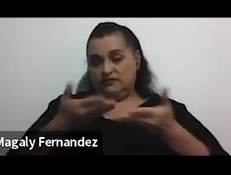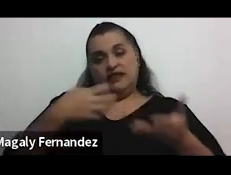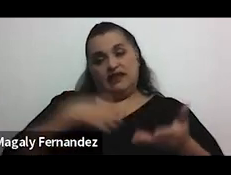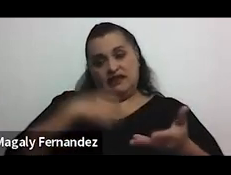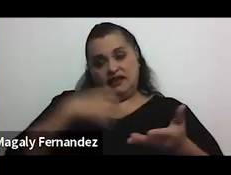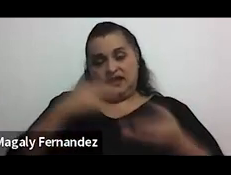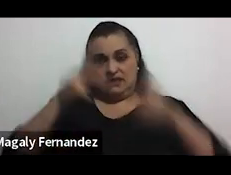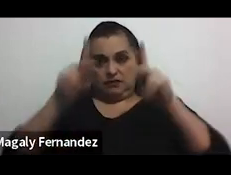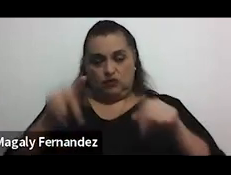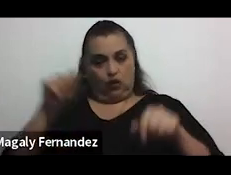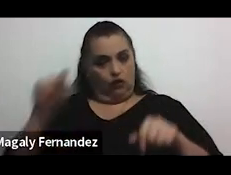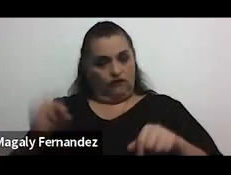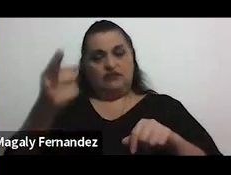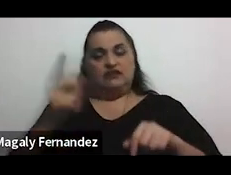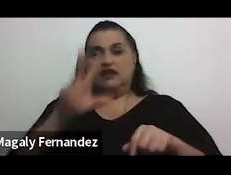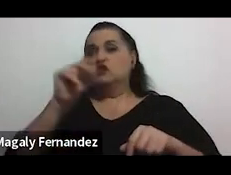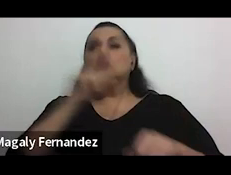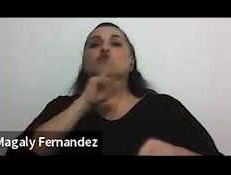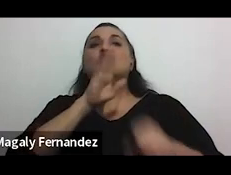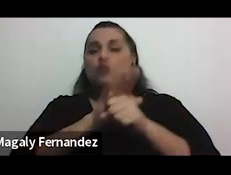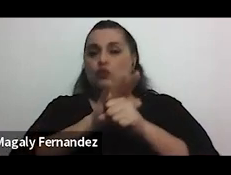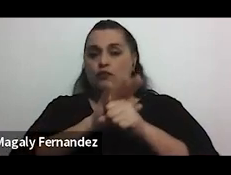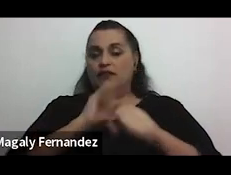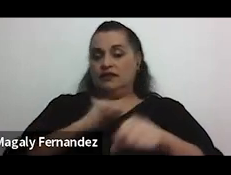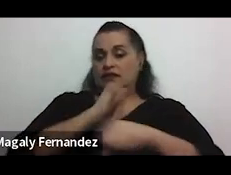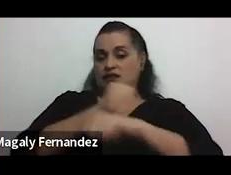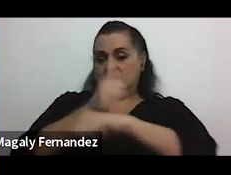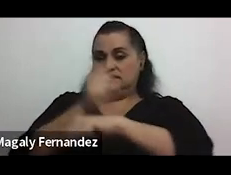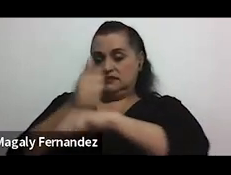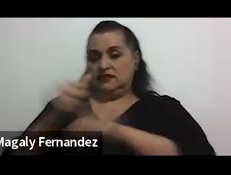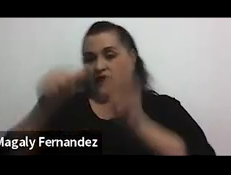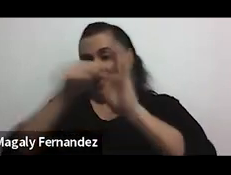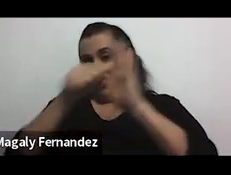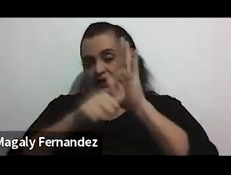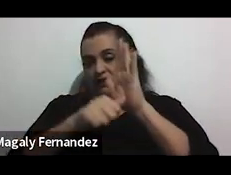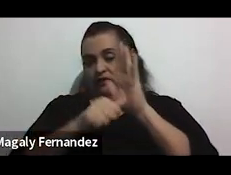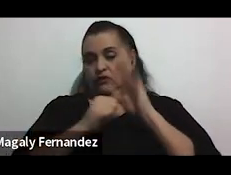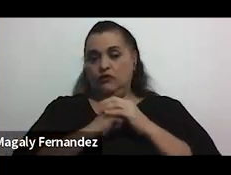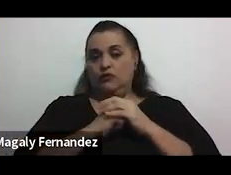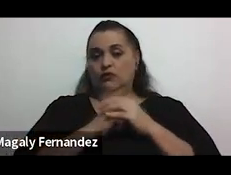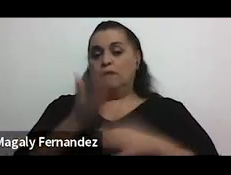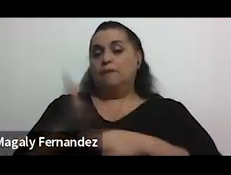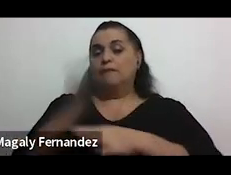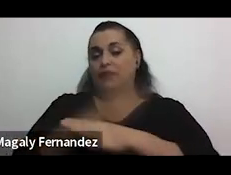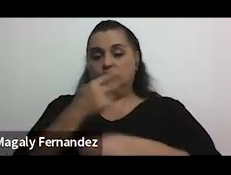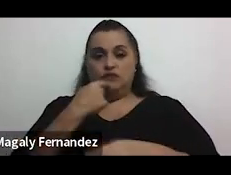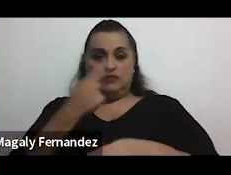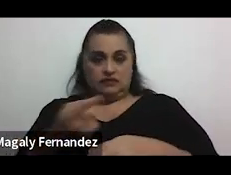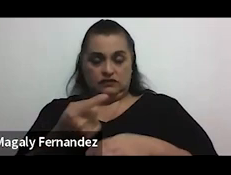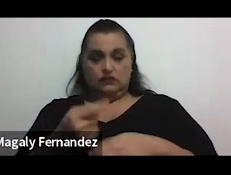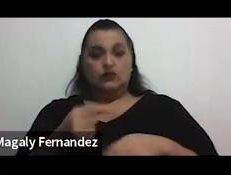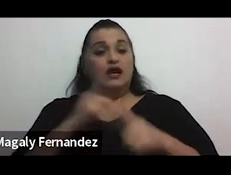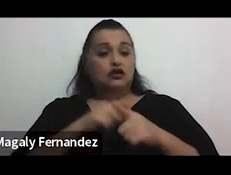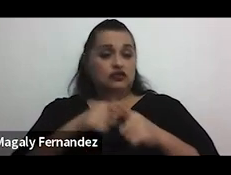persona ofendida que no cumple precisamente con lo que se establece en el artículo previamente entonces sabemos